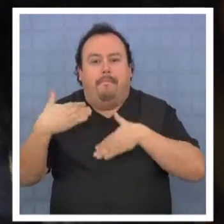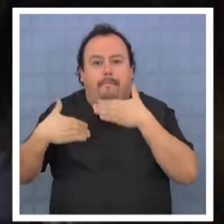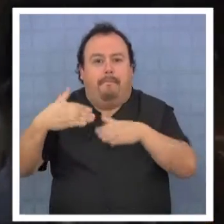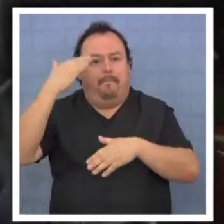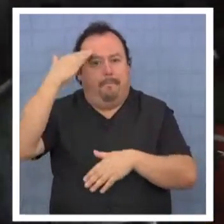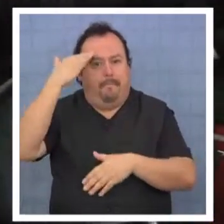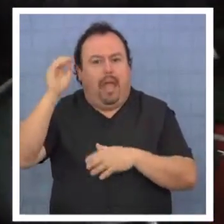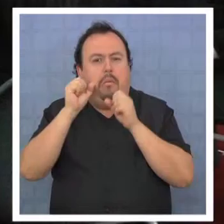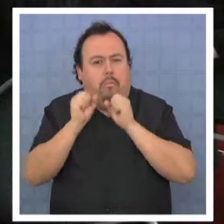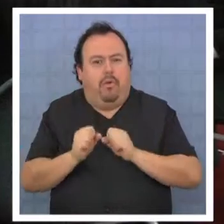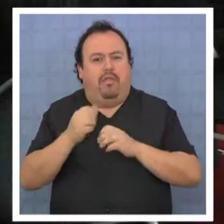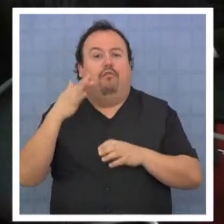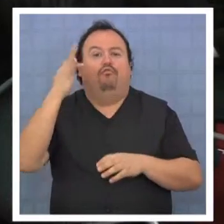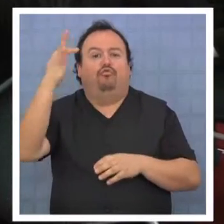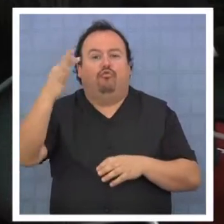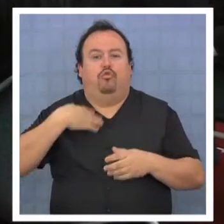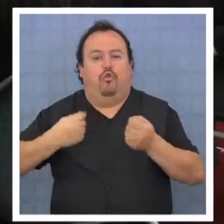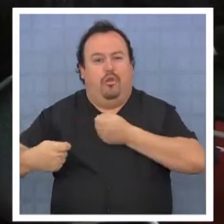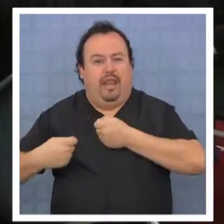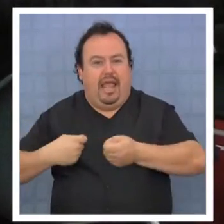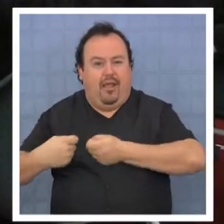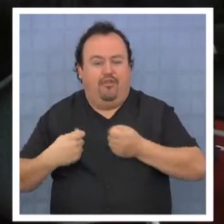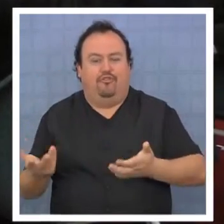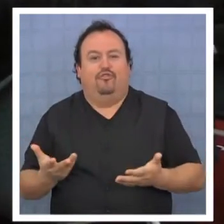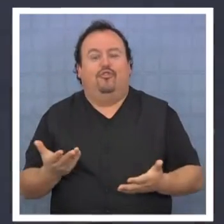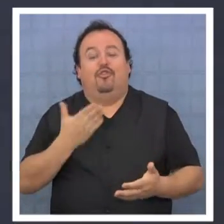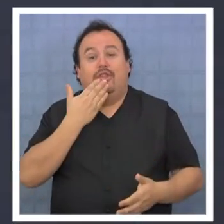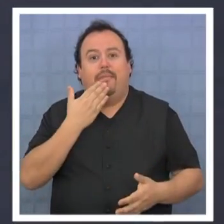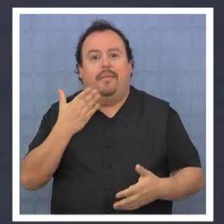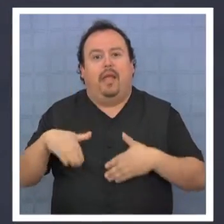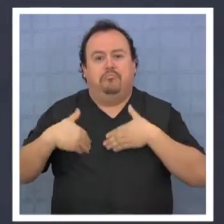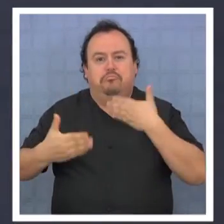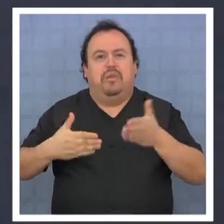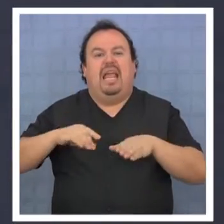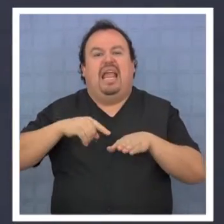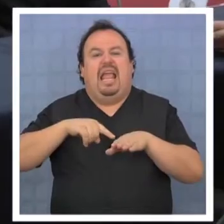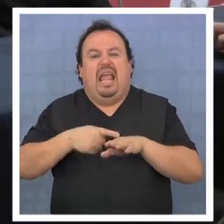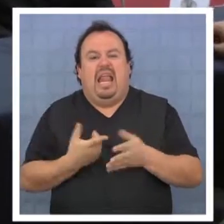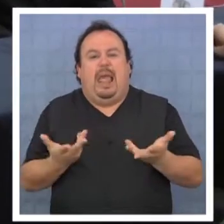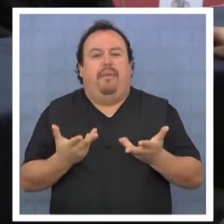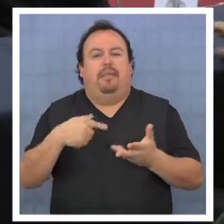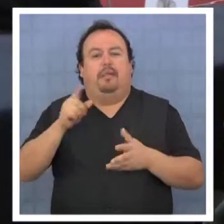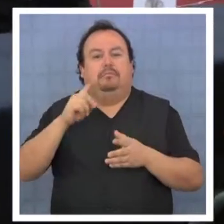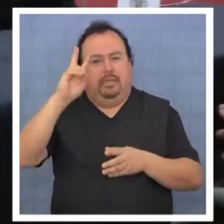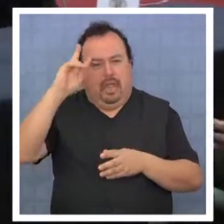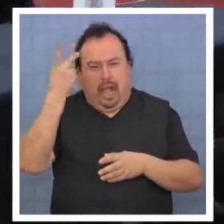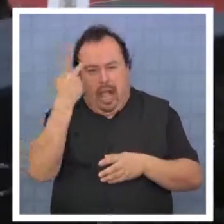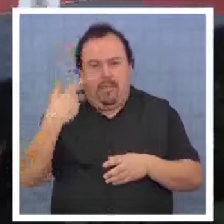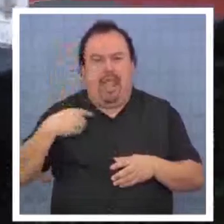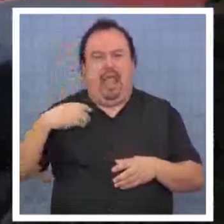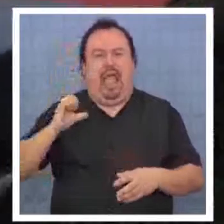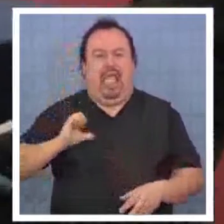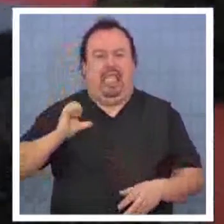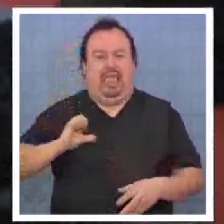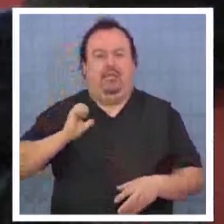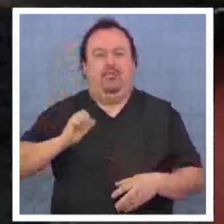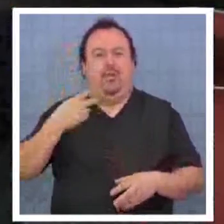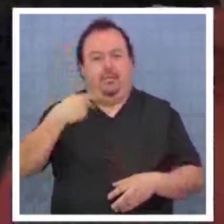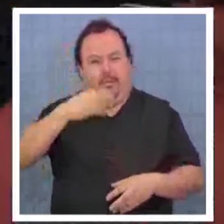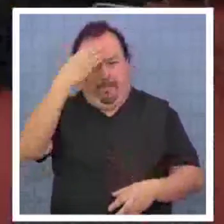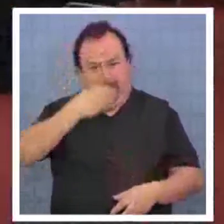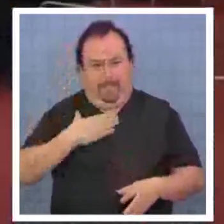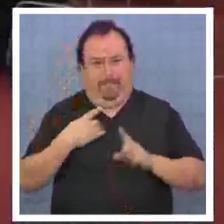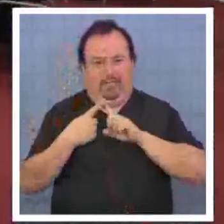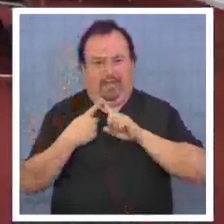capacidades para emprender a futuro en sus propios negocios, además de entregar herramientas para generar cambios de actitud en sus